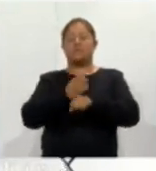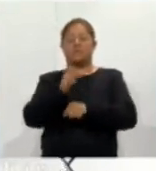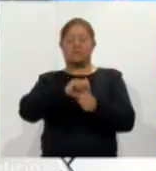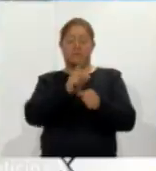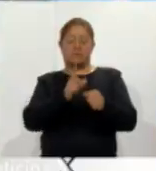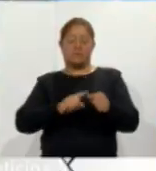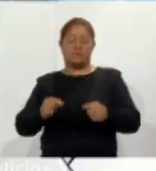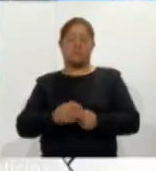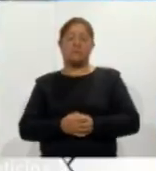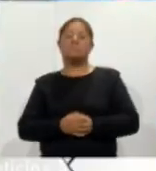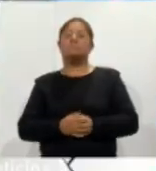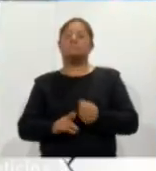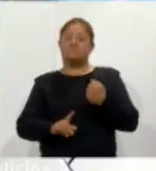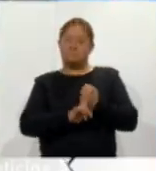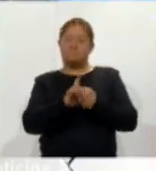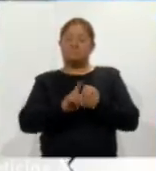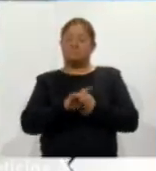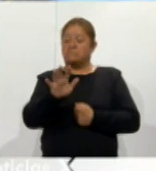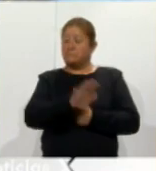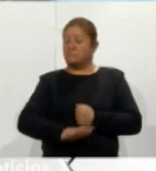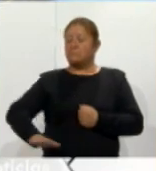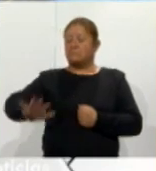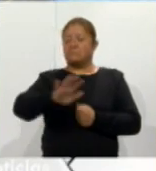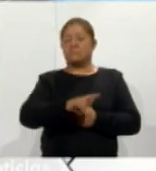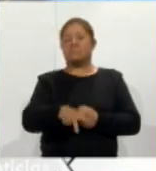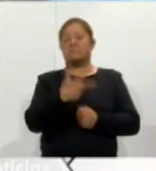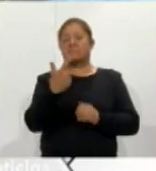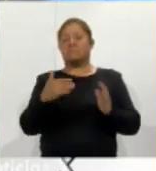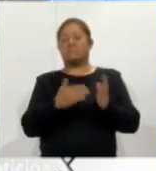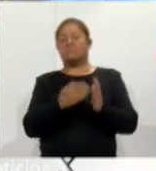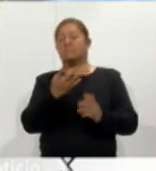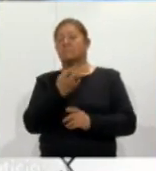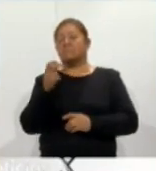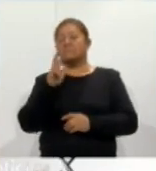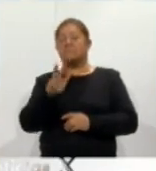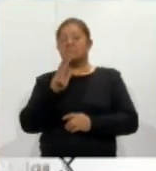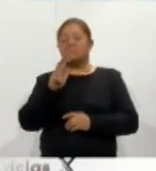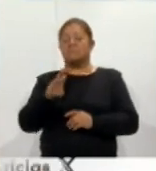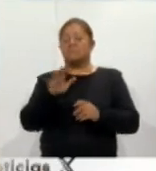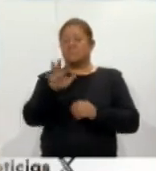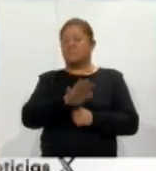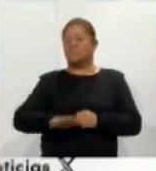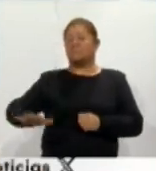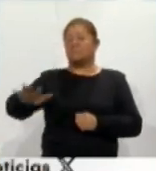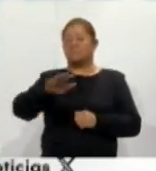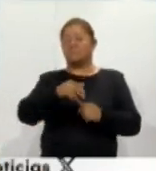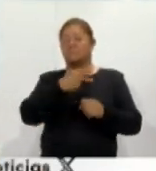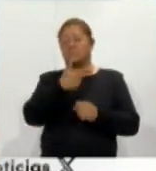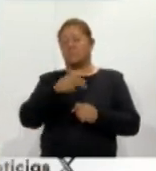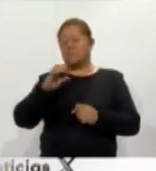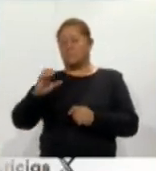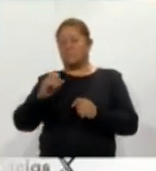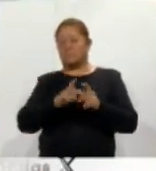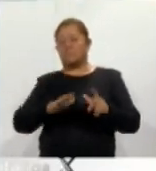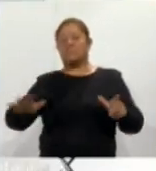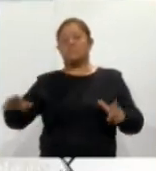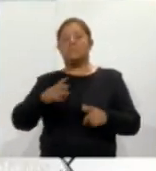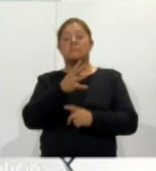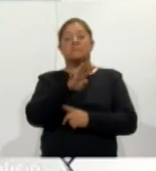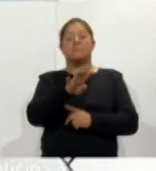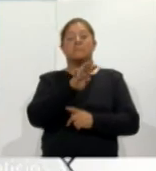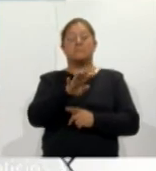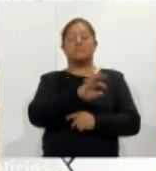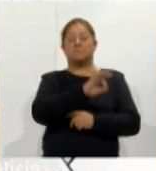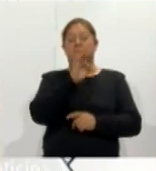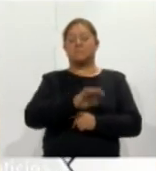República que han afectado a una superficie de 13.418 hectáreas Cerca del 99% de los casos son